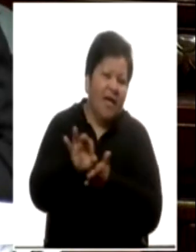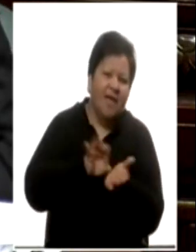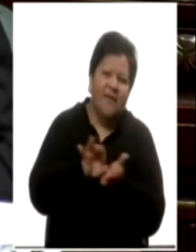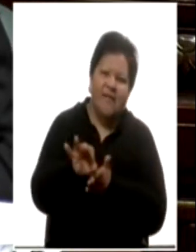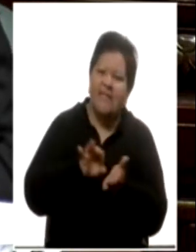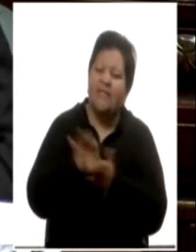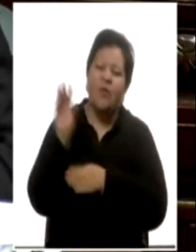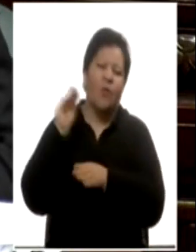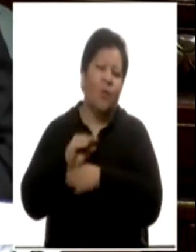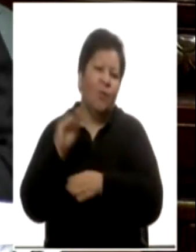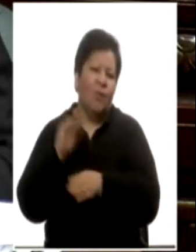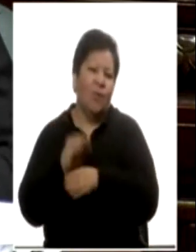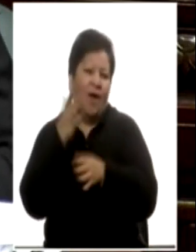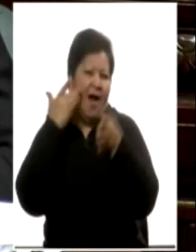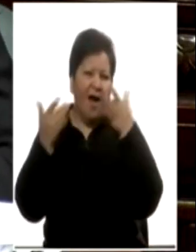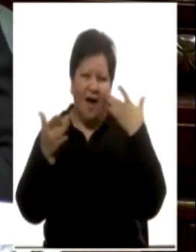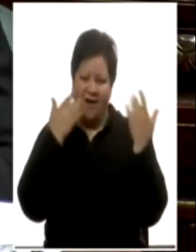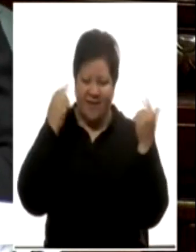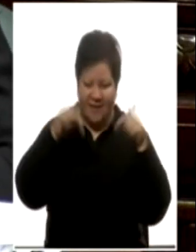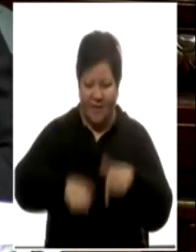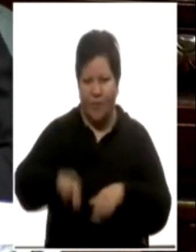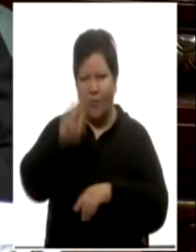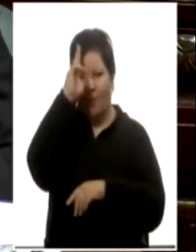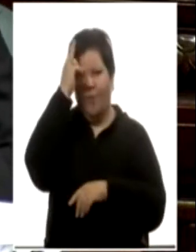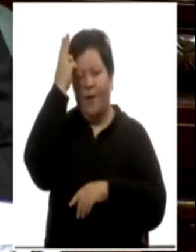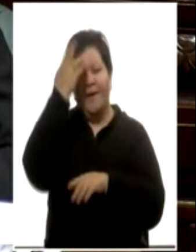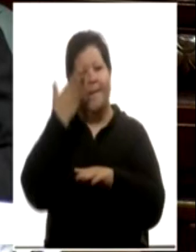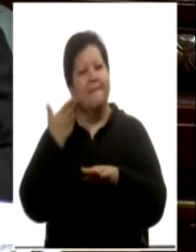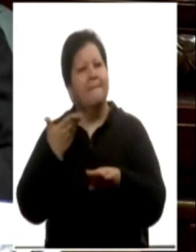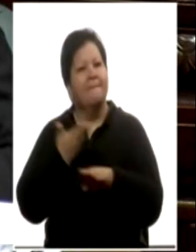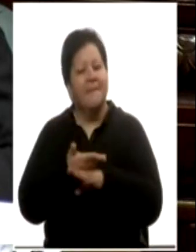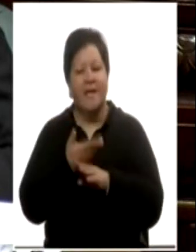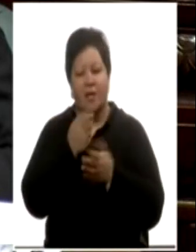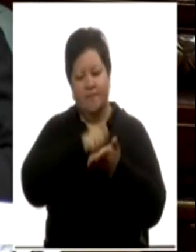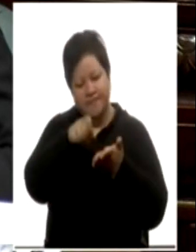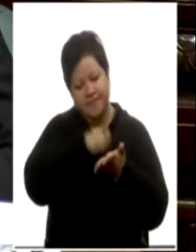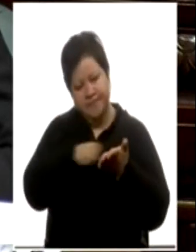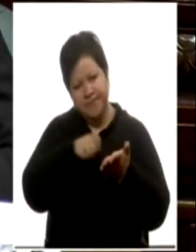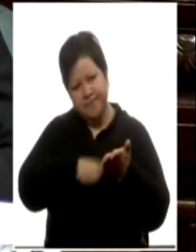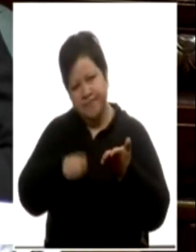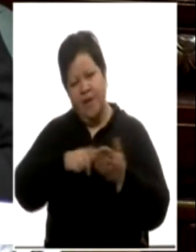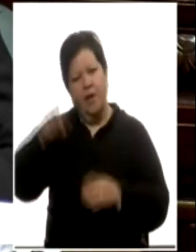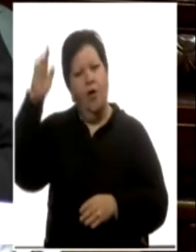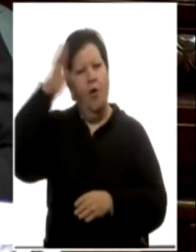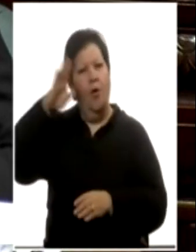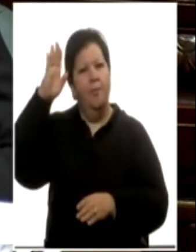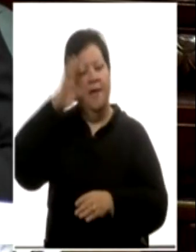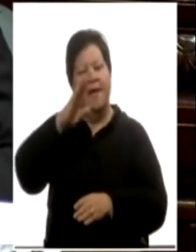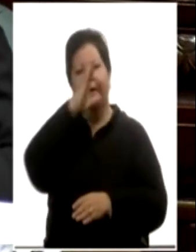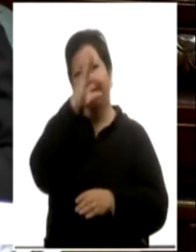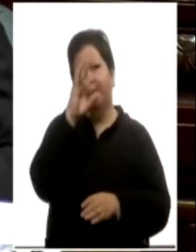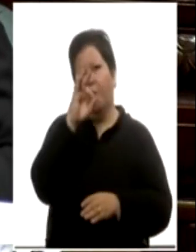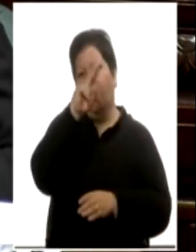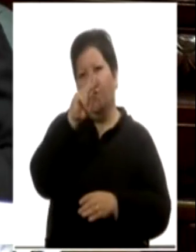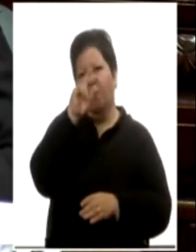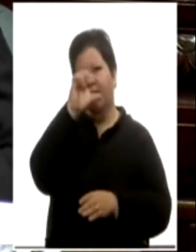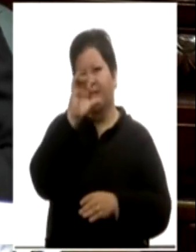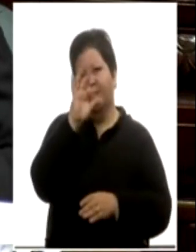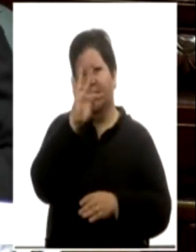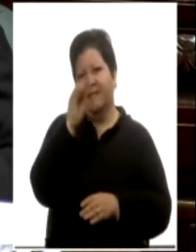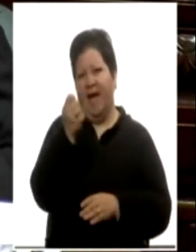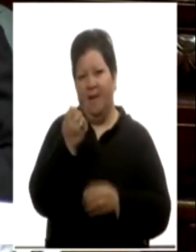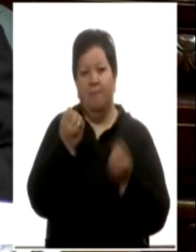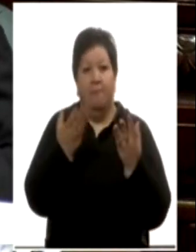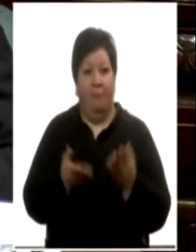prestando a la cultura y al arte del Uruguay. Solicito que mis palabras se remitan en homenaje al maestro Octavio Podestá por su 90